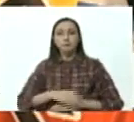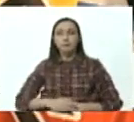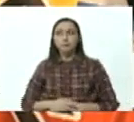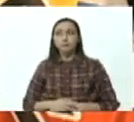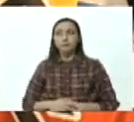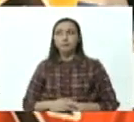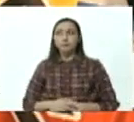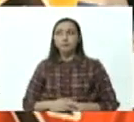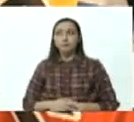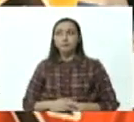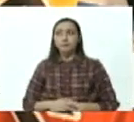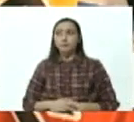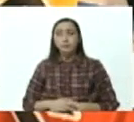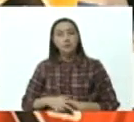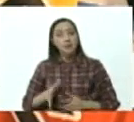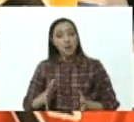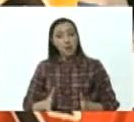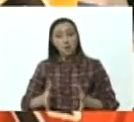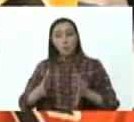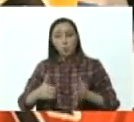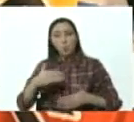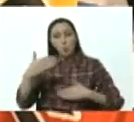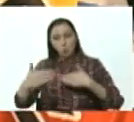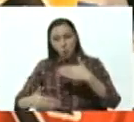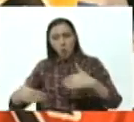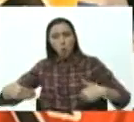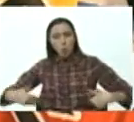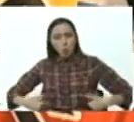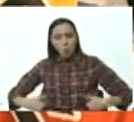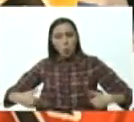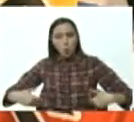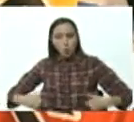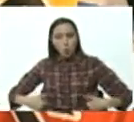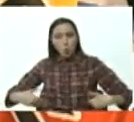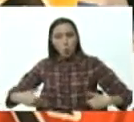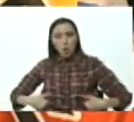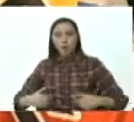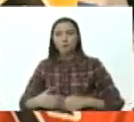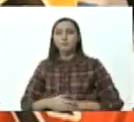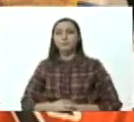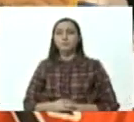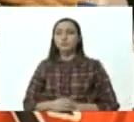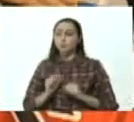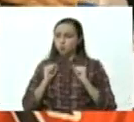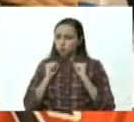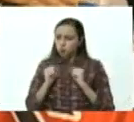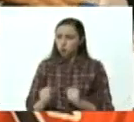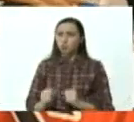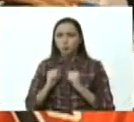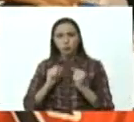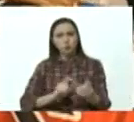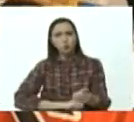lo hemos ido ganando con esfuerzo con tesón con lucha